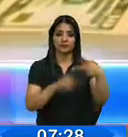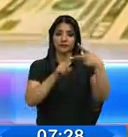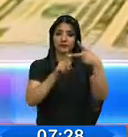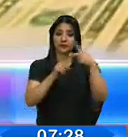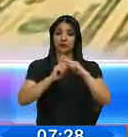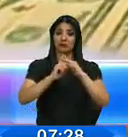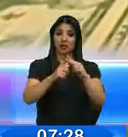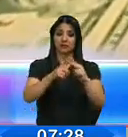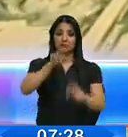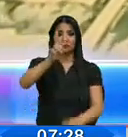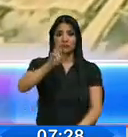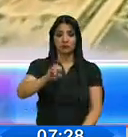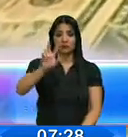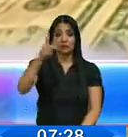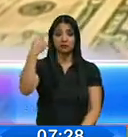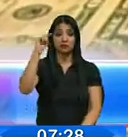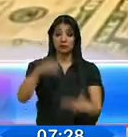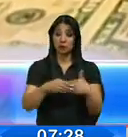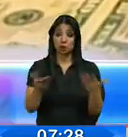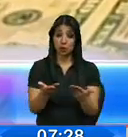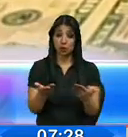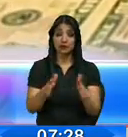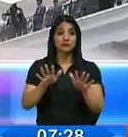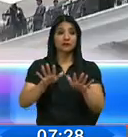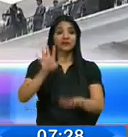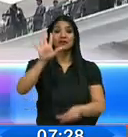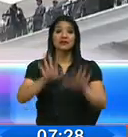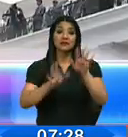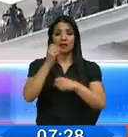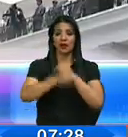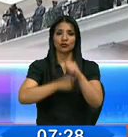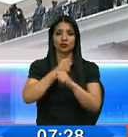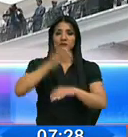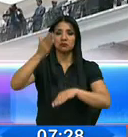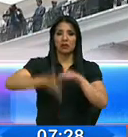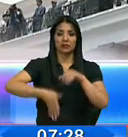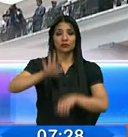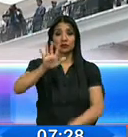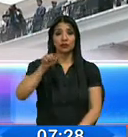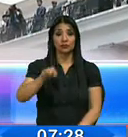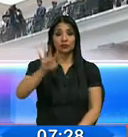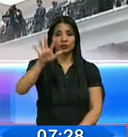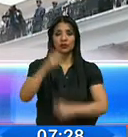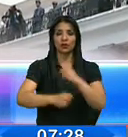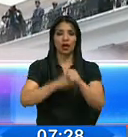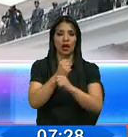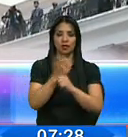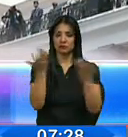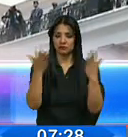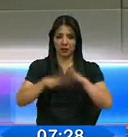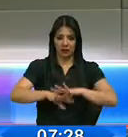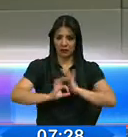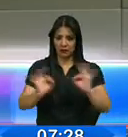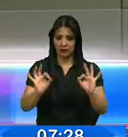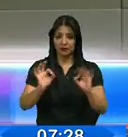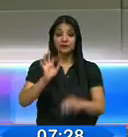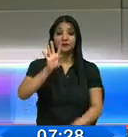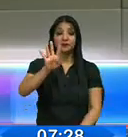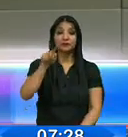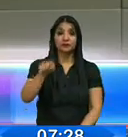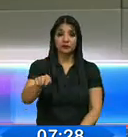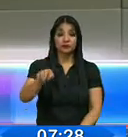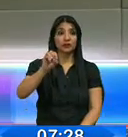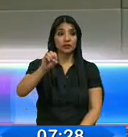préstamo por 203 millones de dólares será a 15 años plazo con 5.5 años de gracia, a una tasa del 4